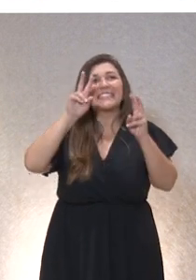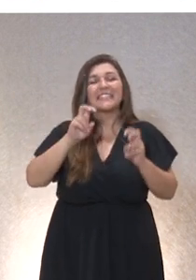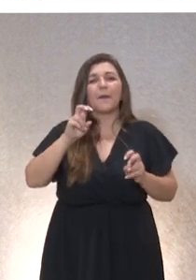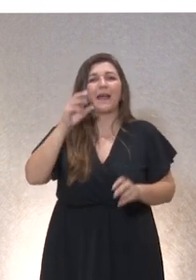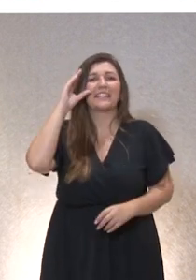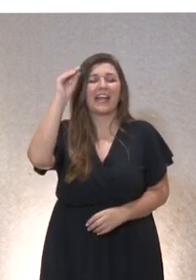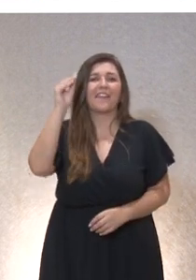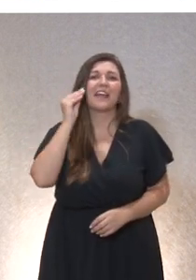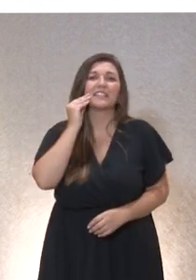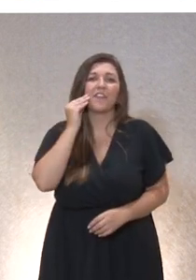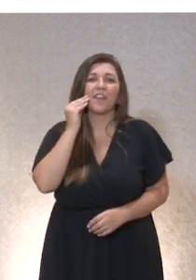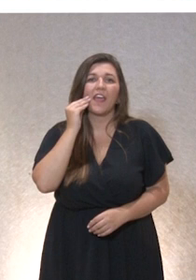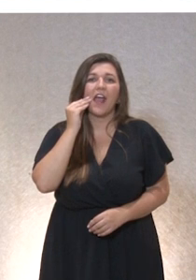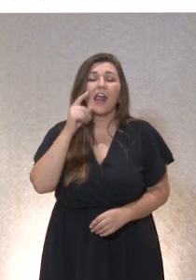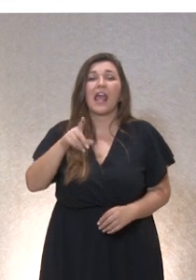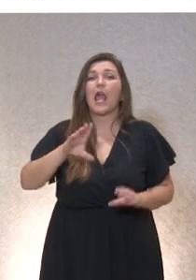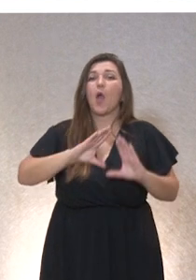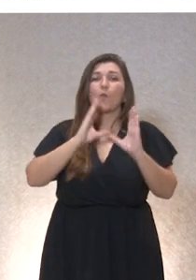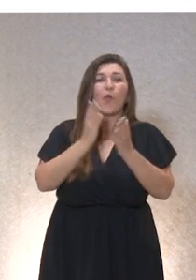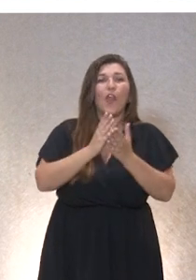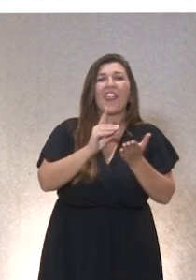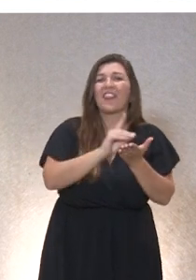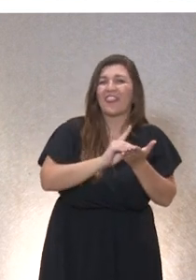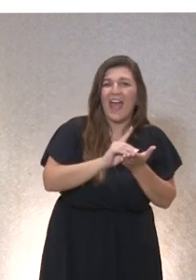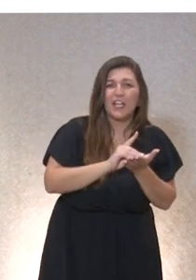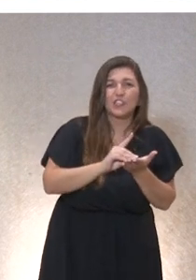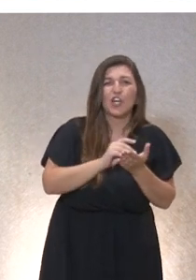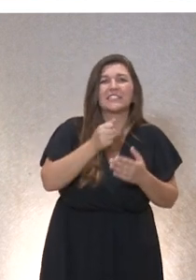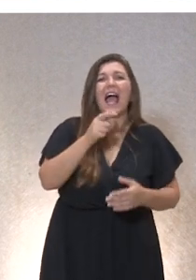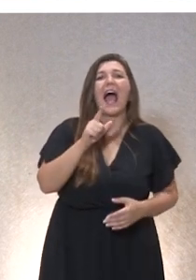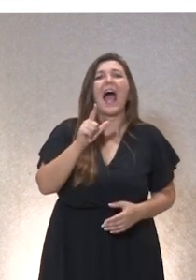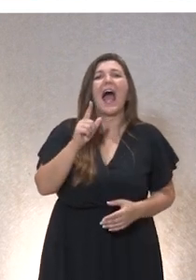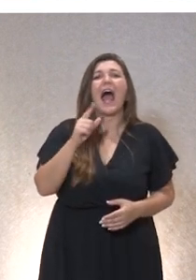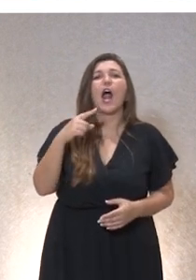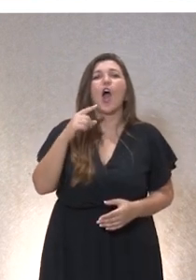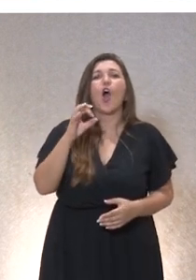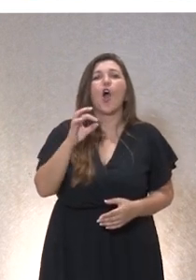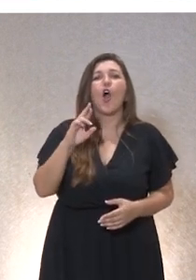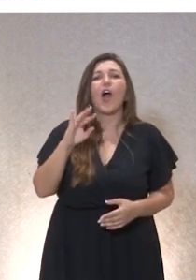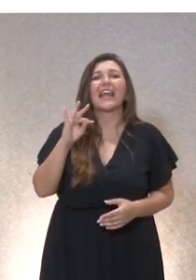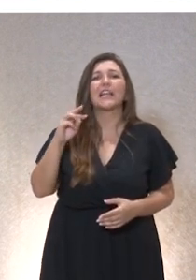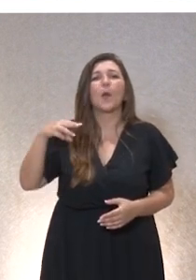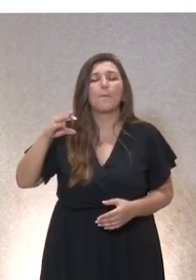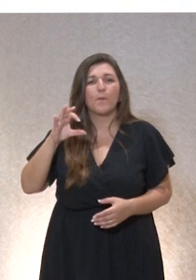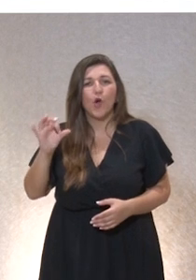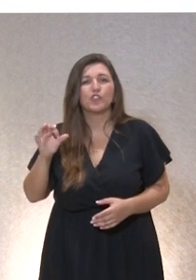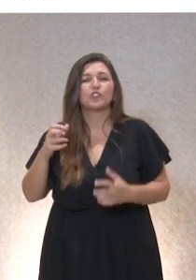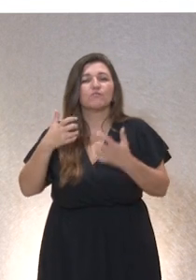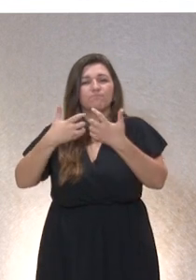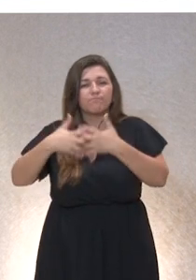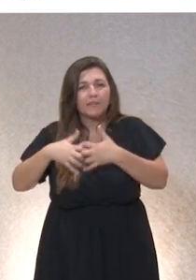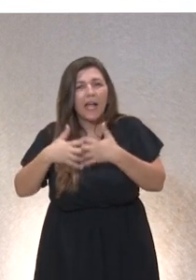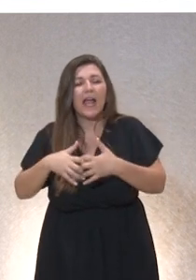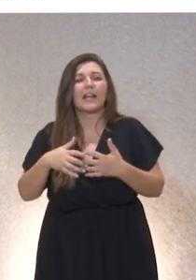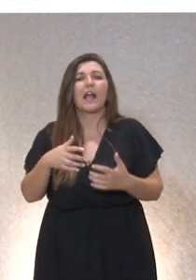realmente es el mundo de los datos, es el mundo de los algoritmos, es la mecánica de datos, la mecánica de los algoritmos, la